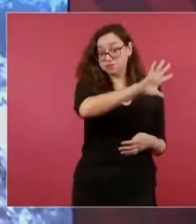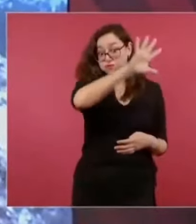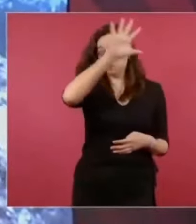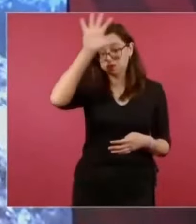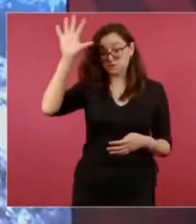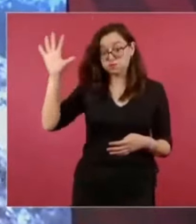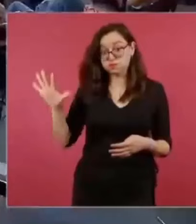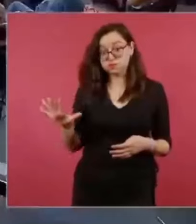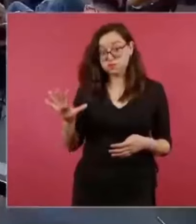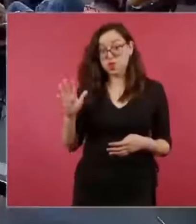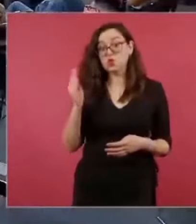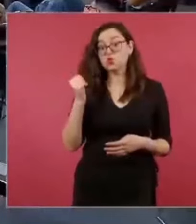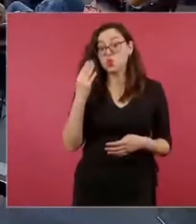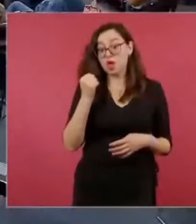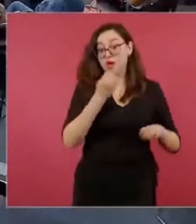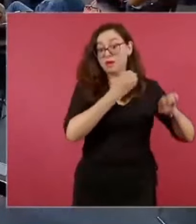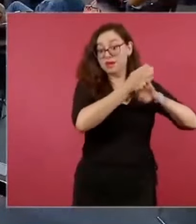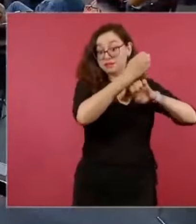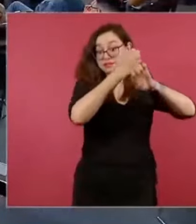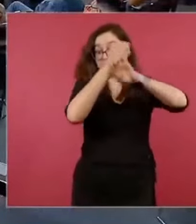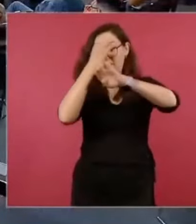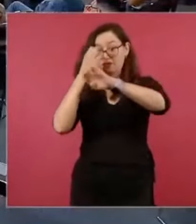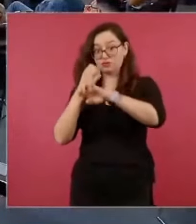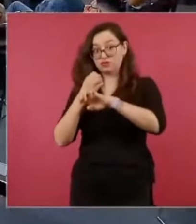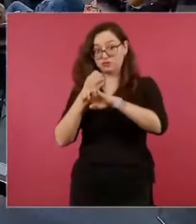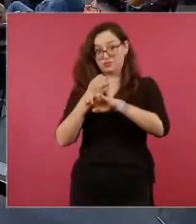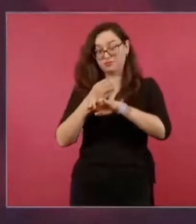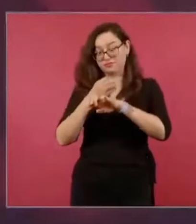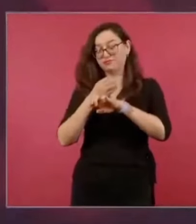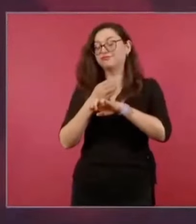Nueve estados de la Unión Americana,